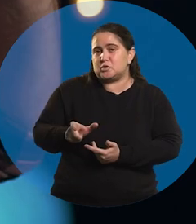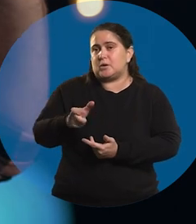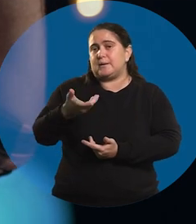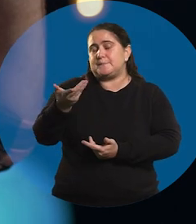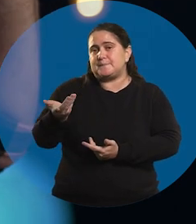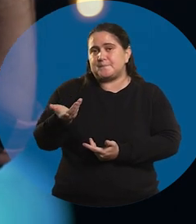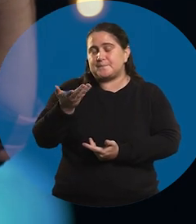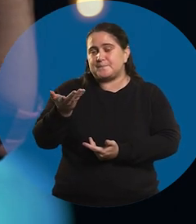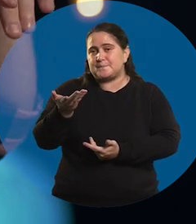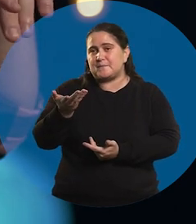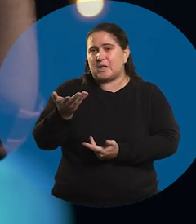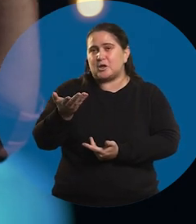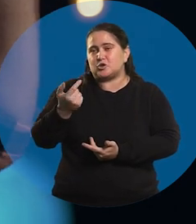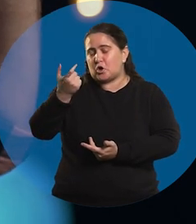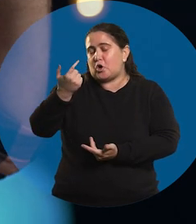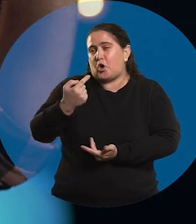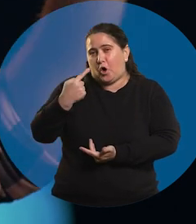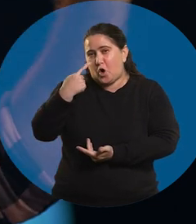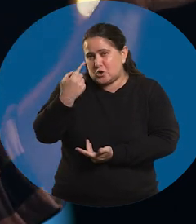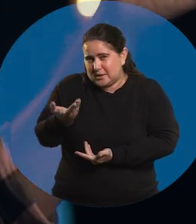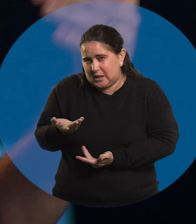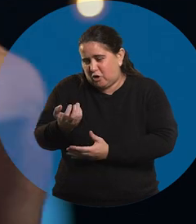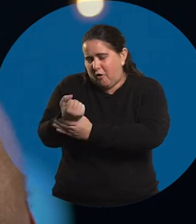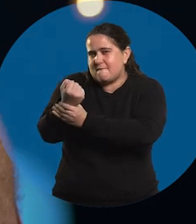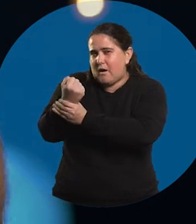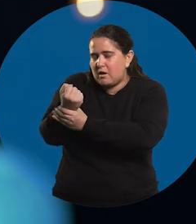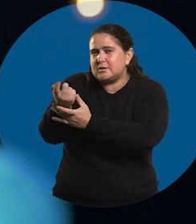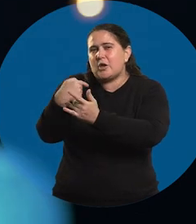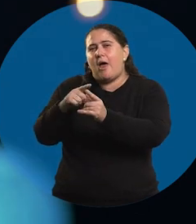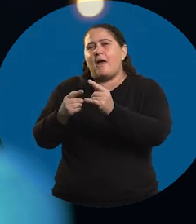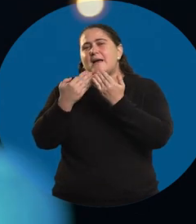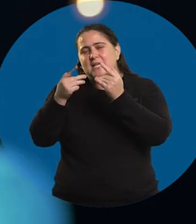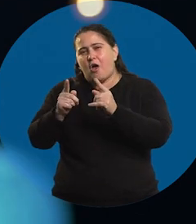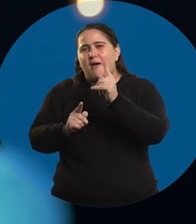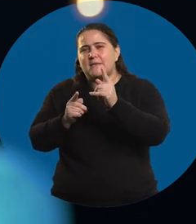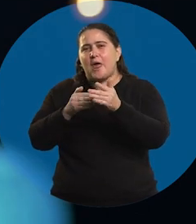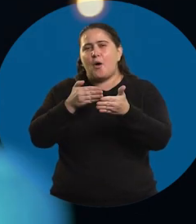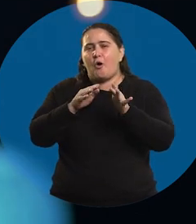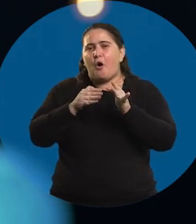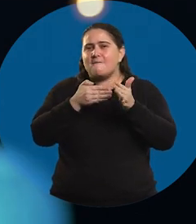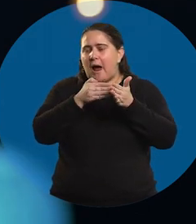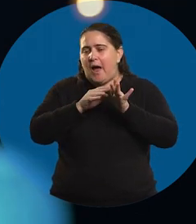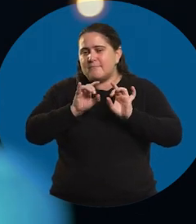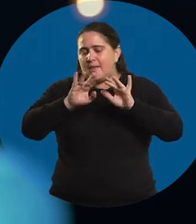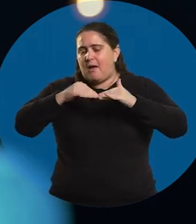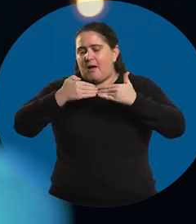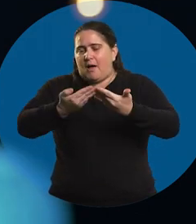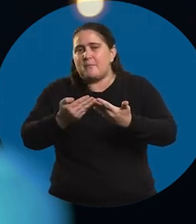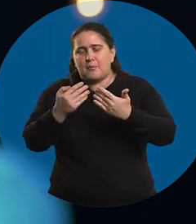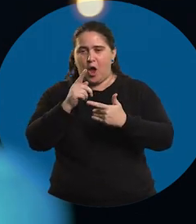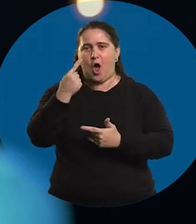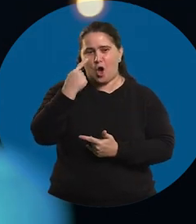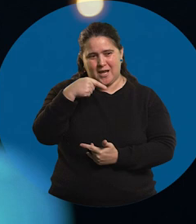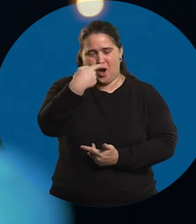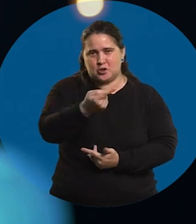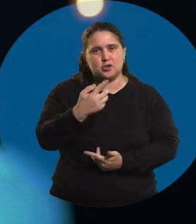conocida, a veces rompe barreras para conocer el otro